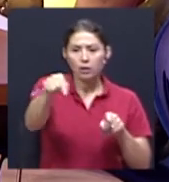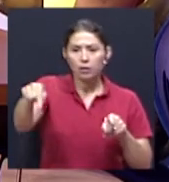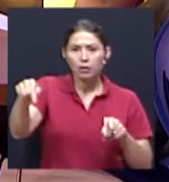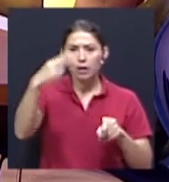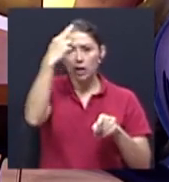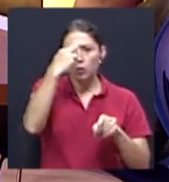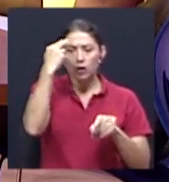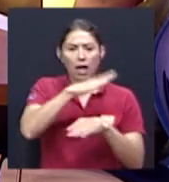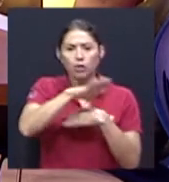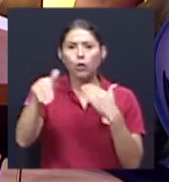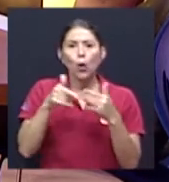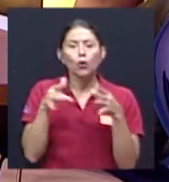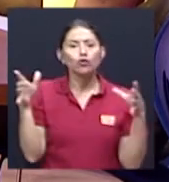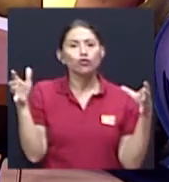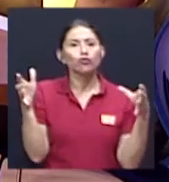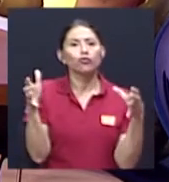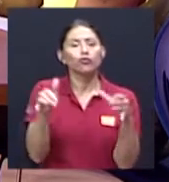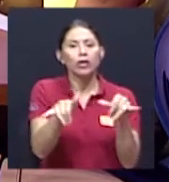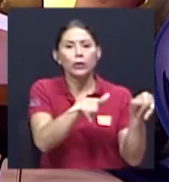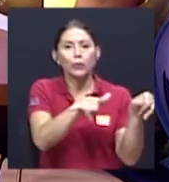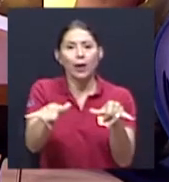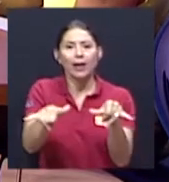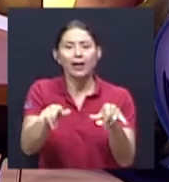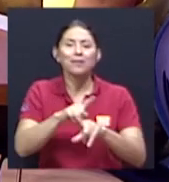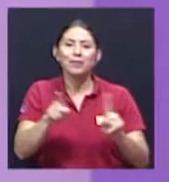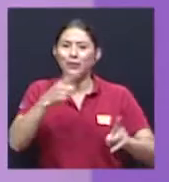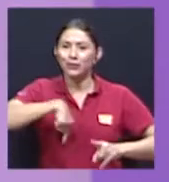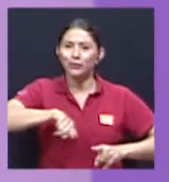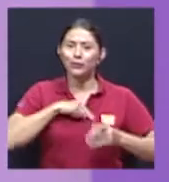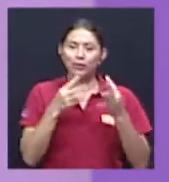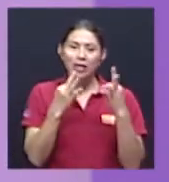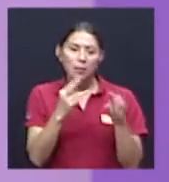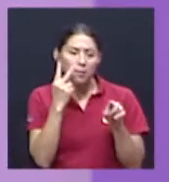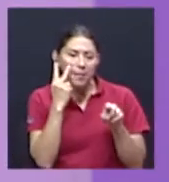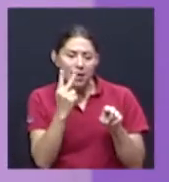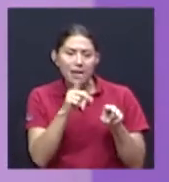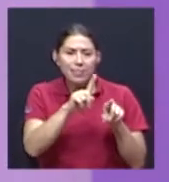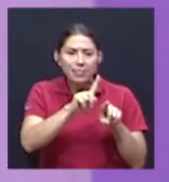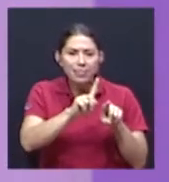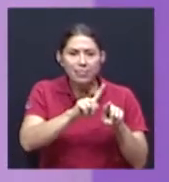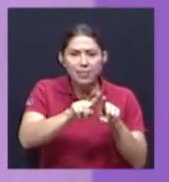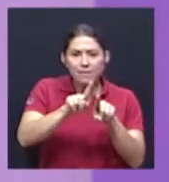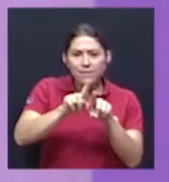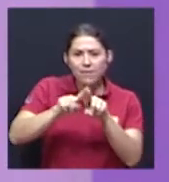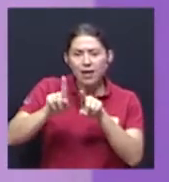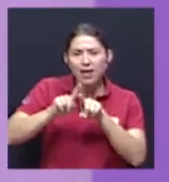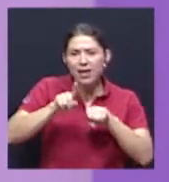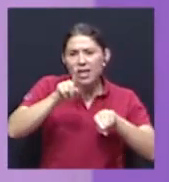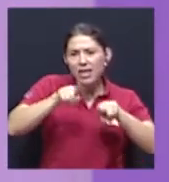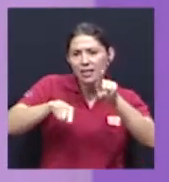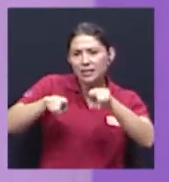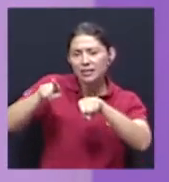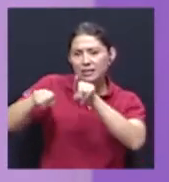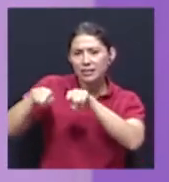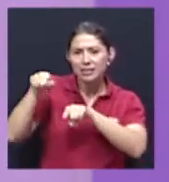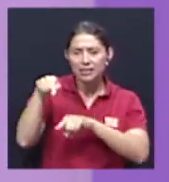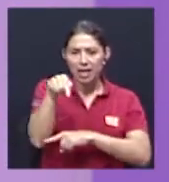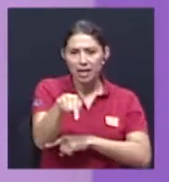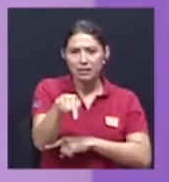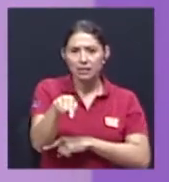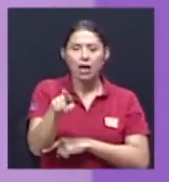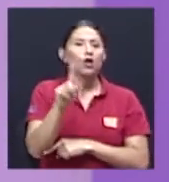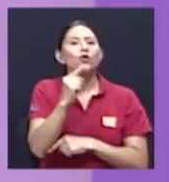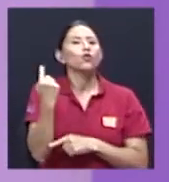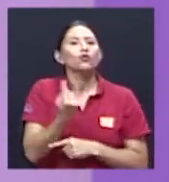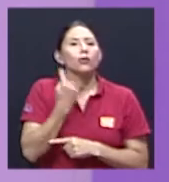Nosotros tratamos más bien de diferenciar y de diferenciar en qué consistía, más allá de la